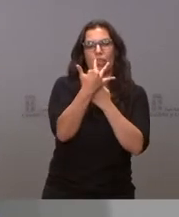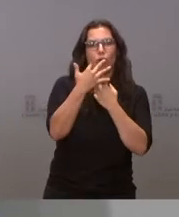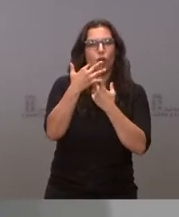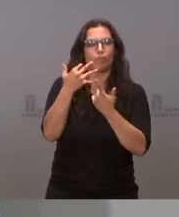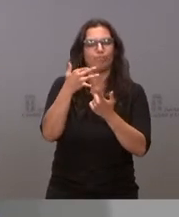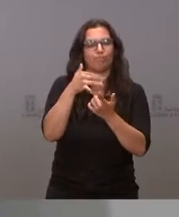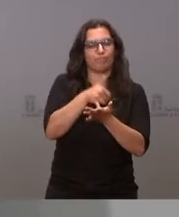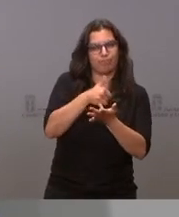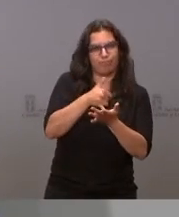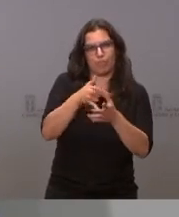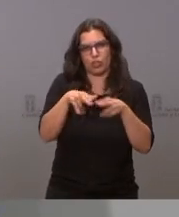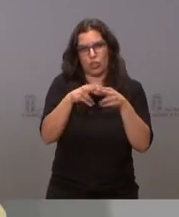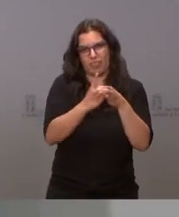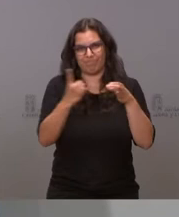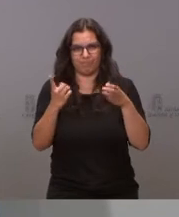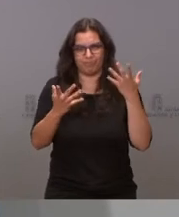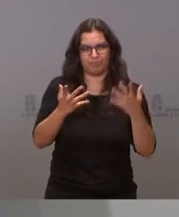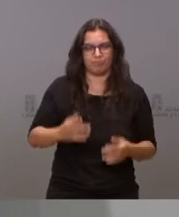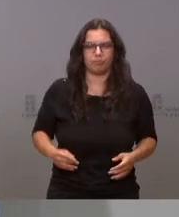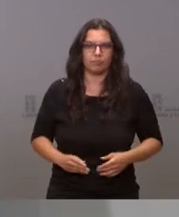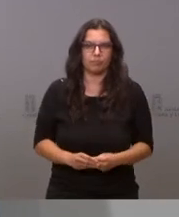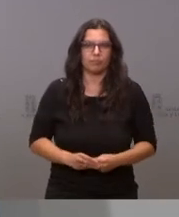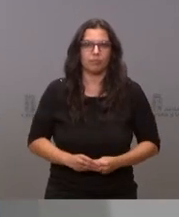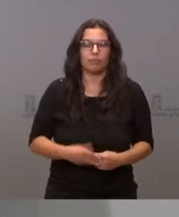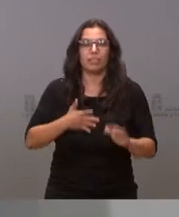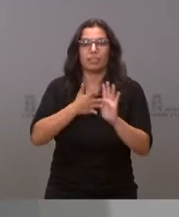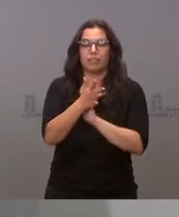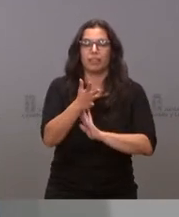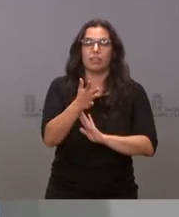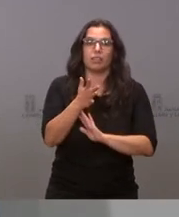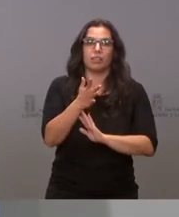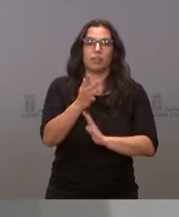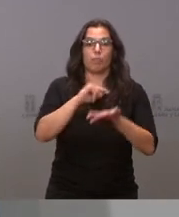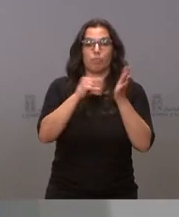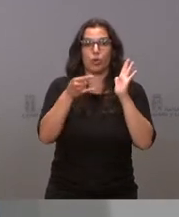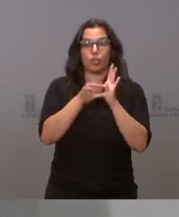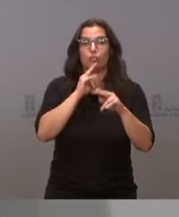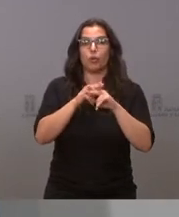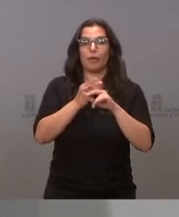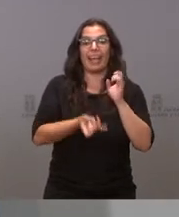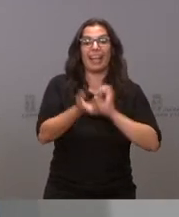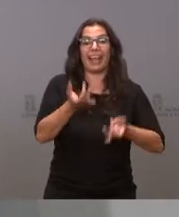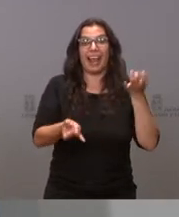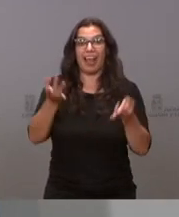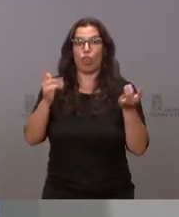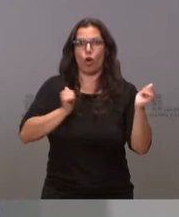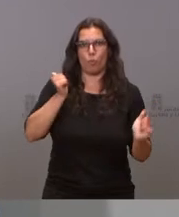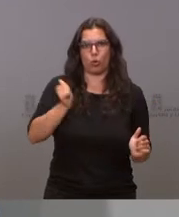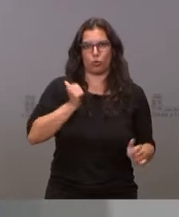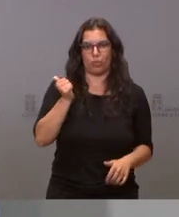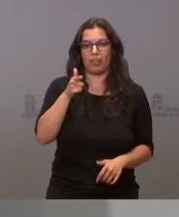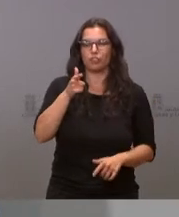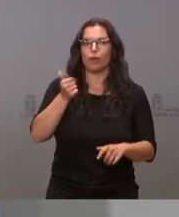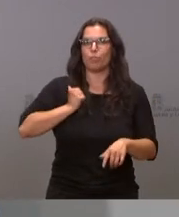vulnerabilidad social. Se trata del proyecto Creando Oportunidades Saludables, que utiliza el